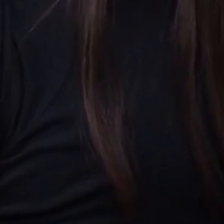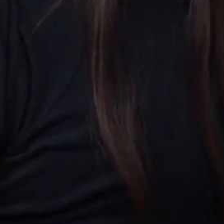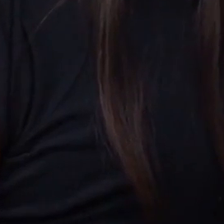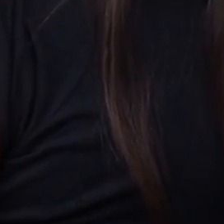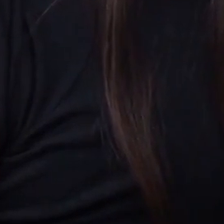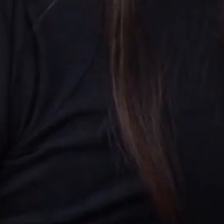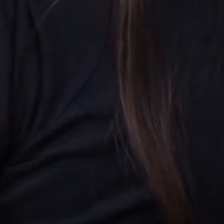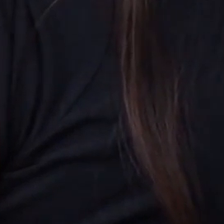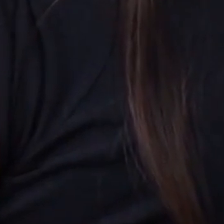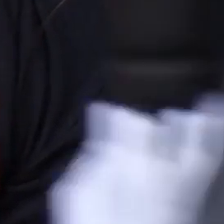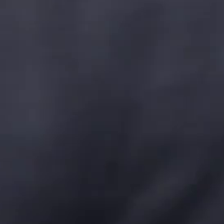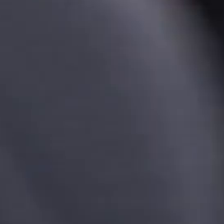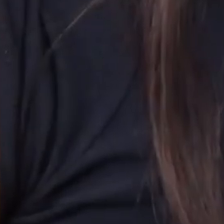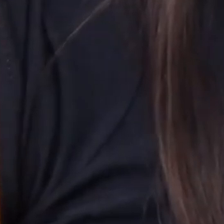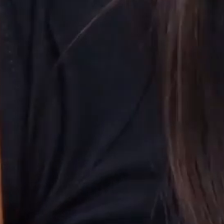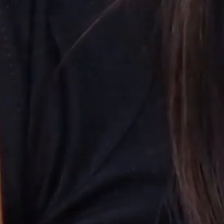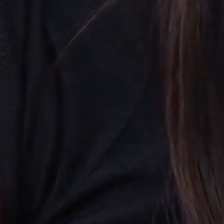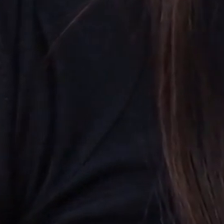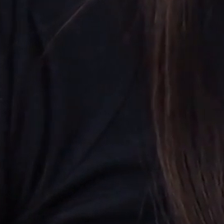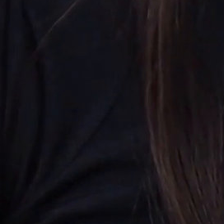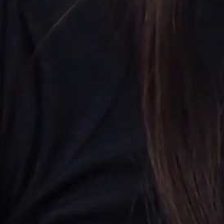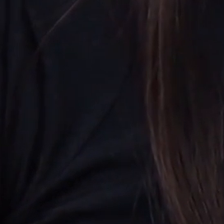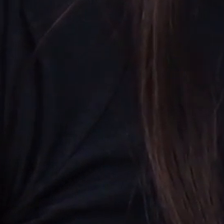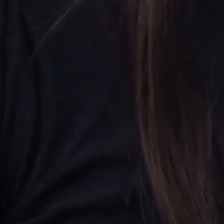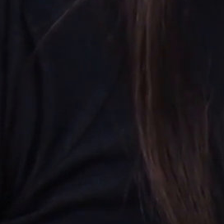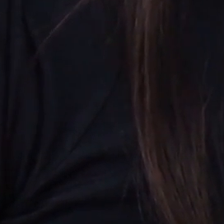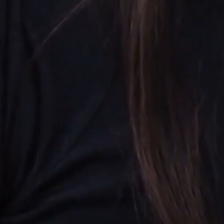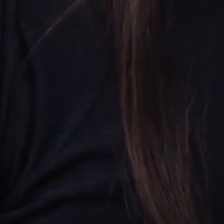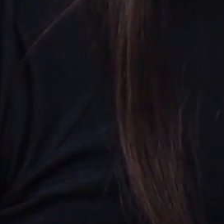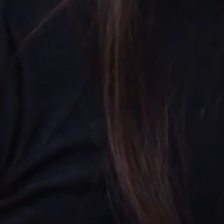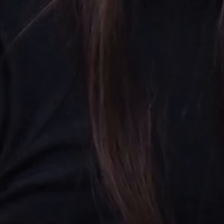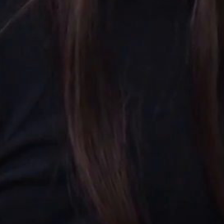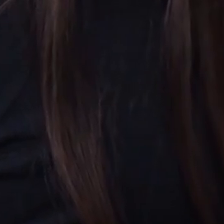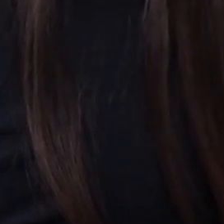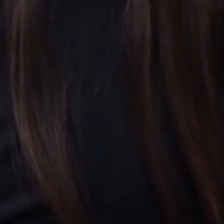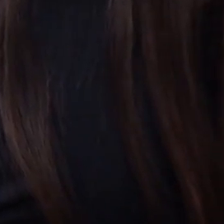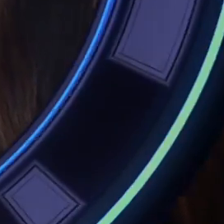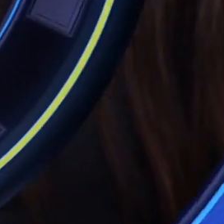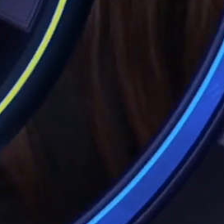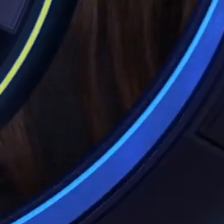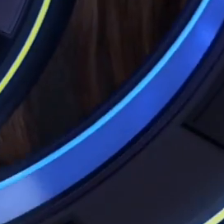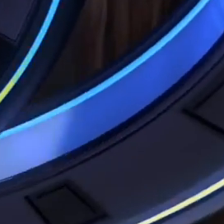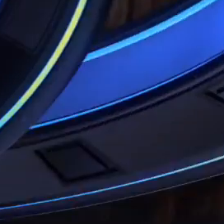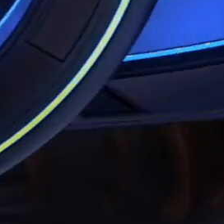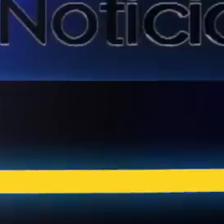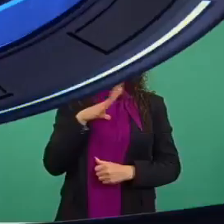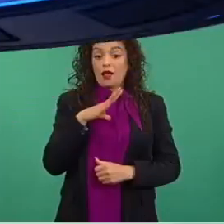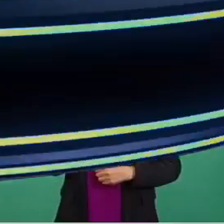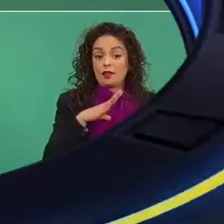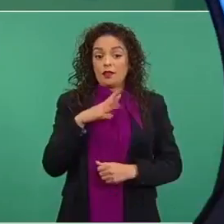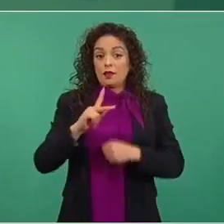administración cerca de 10 millones de dosis, por lo que se buscará ayudar a países pobres.